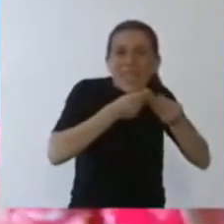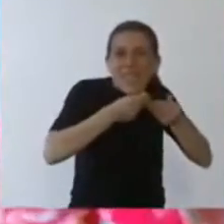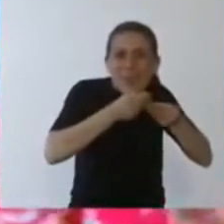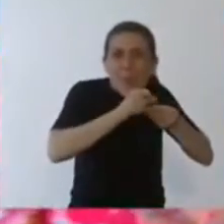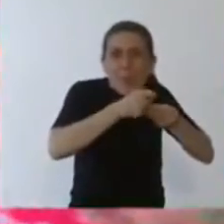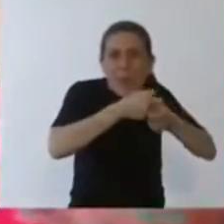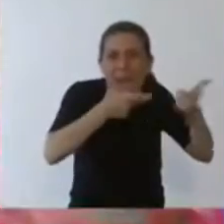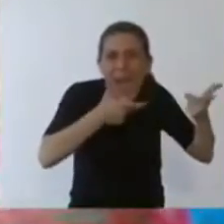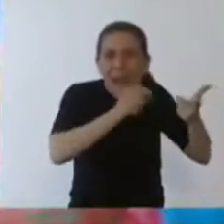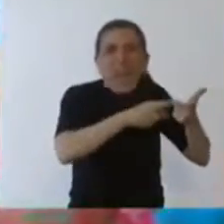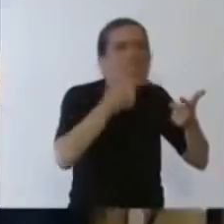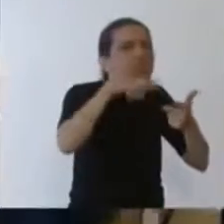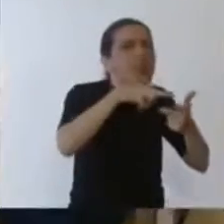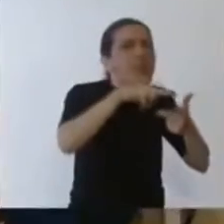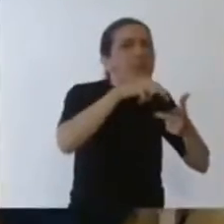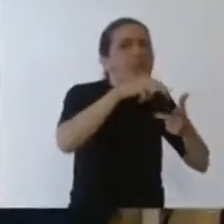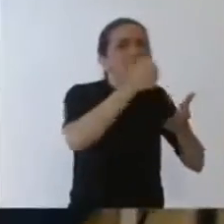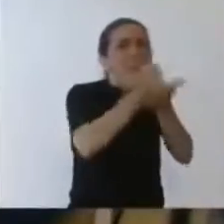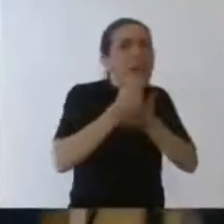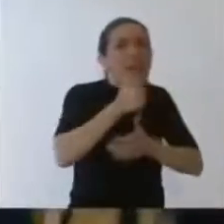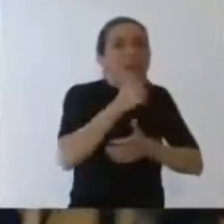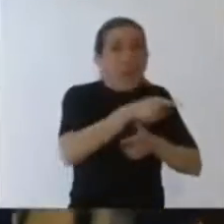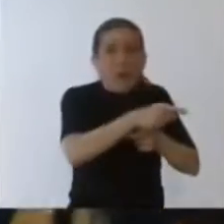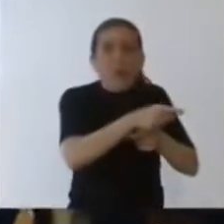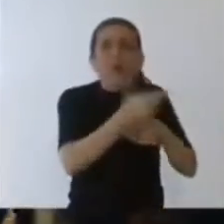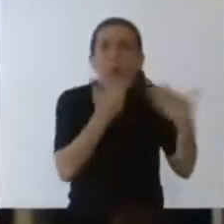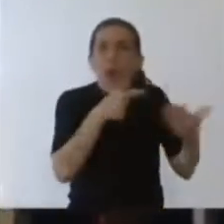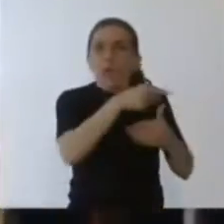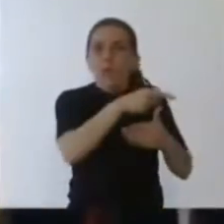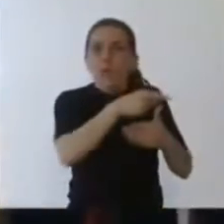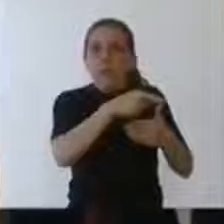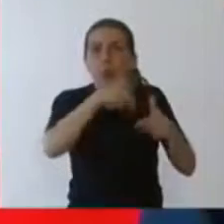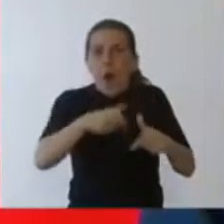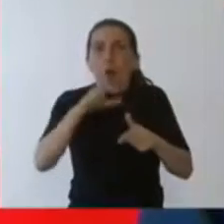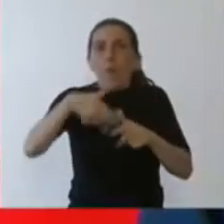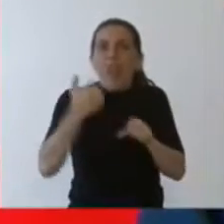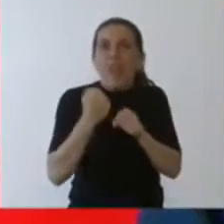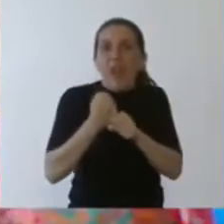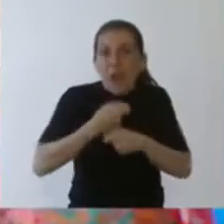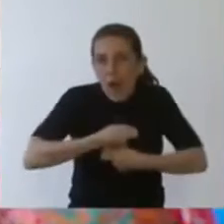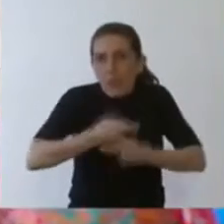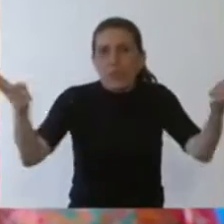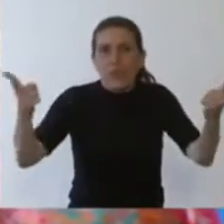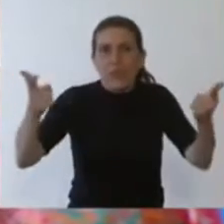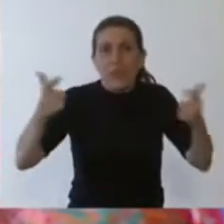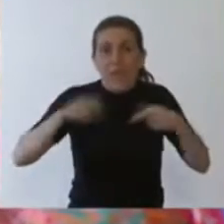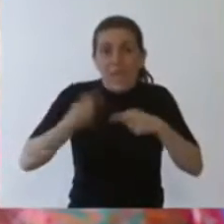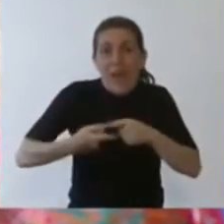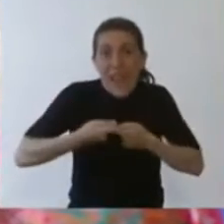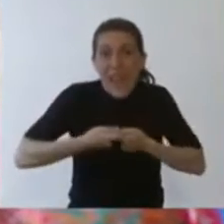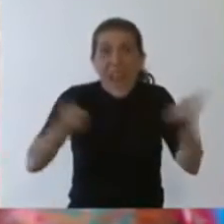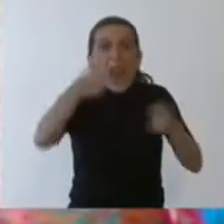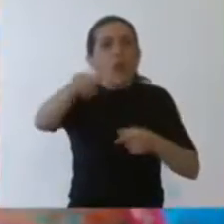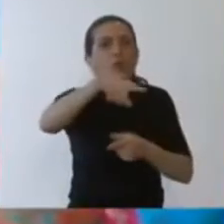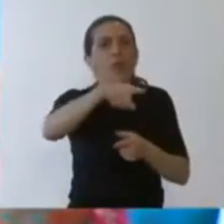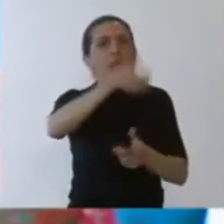3.000 marcas de medicamentos, se conviertan en este programa que hoy estamos lanzando y que les permite que a partir de mañana ustedes no